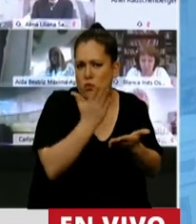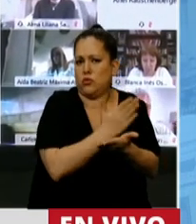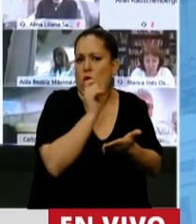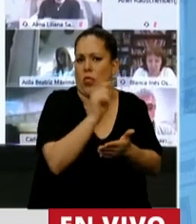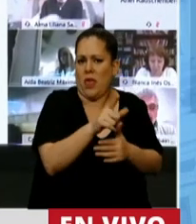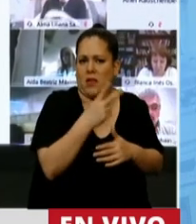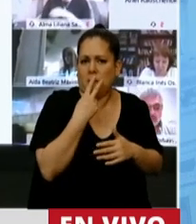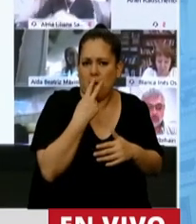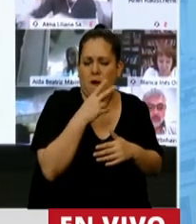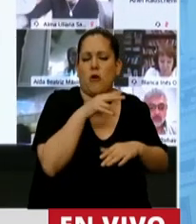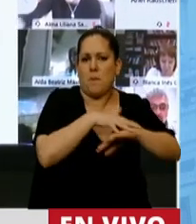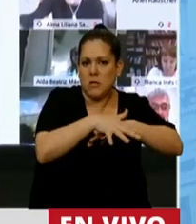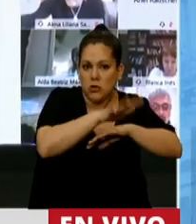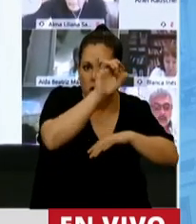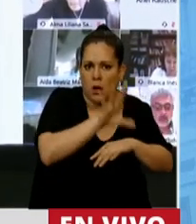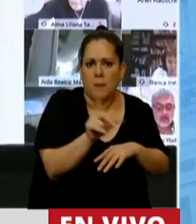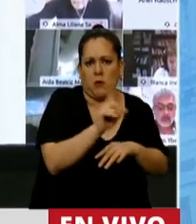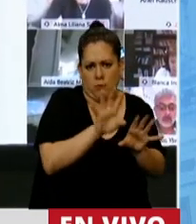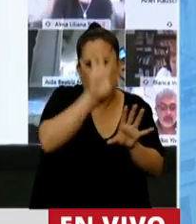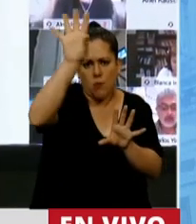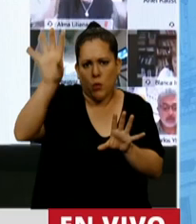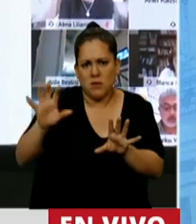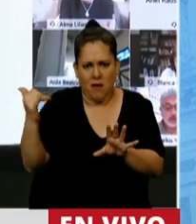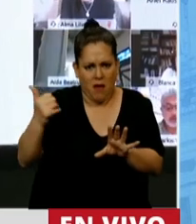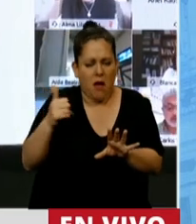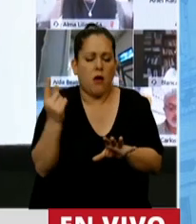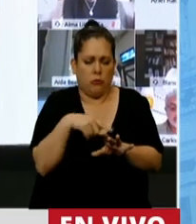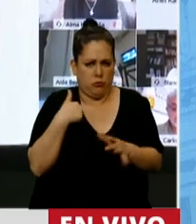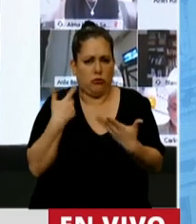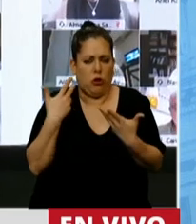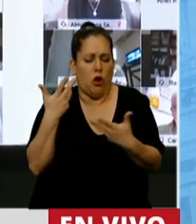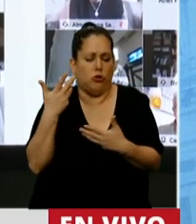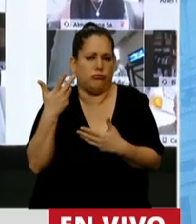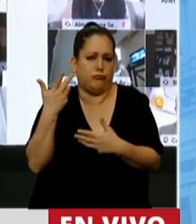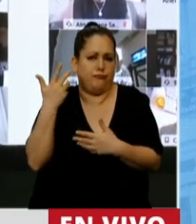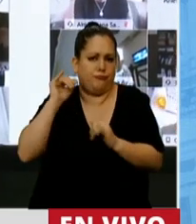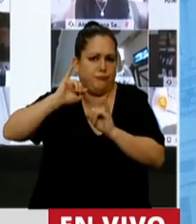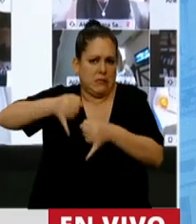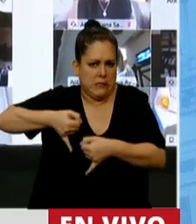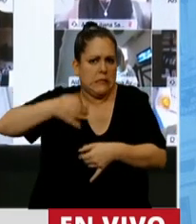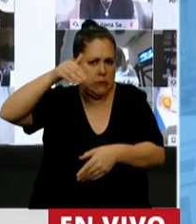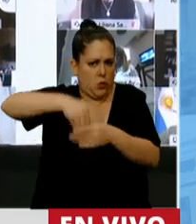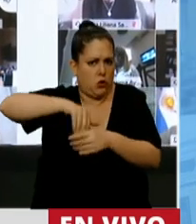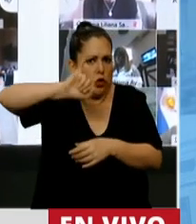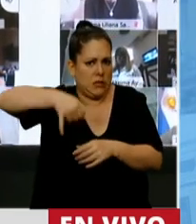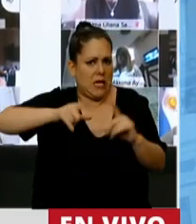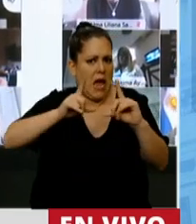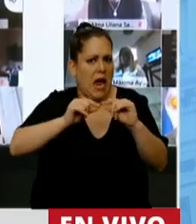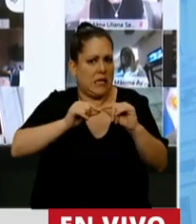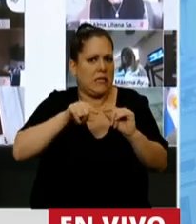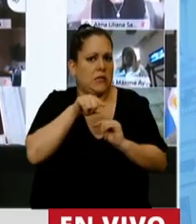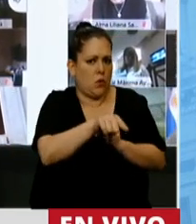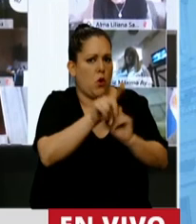sino de todas las provincias tabacaleras, artículo que vamos a acompañar en forma favorable, afirmativa, por ser,